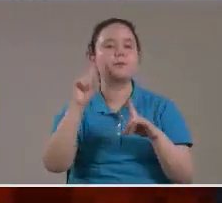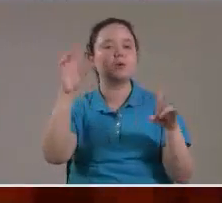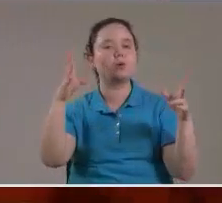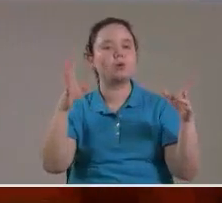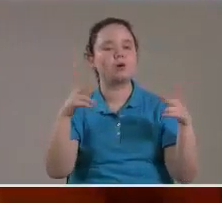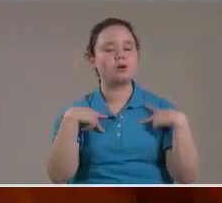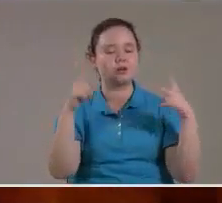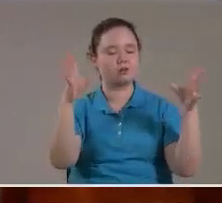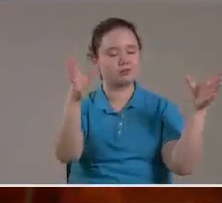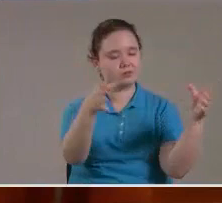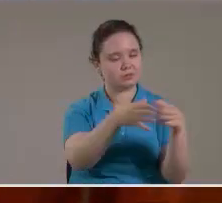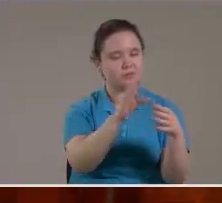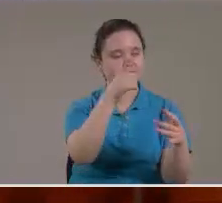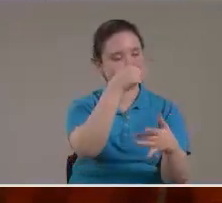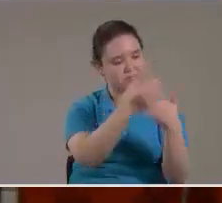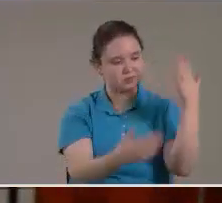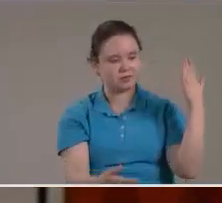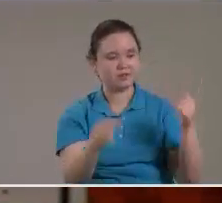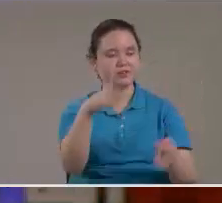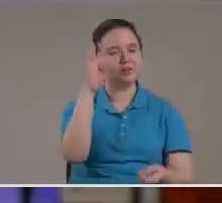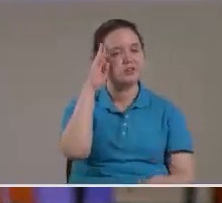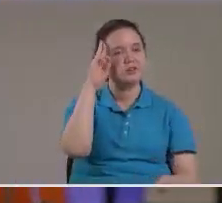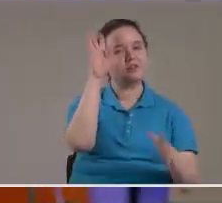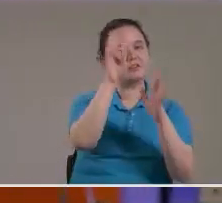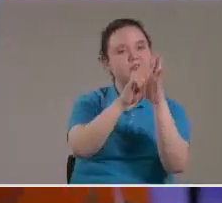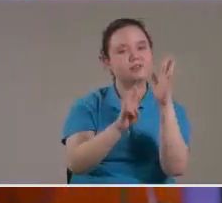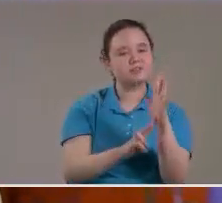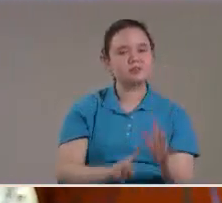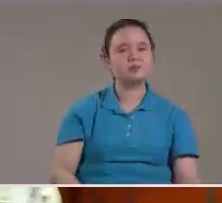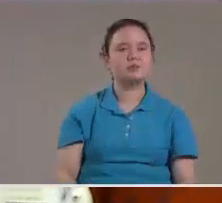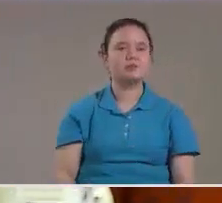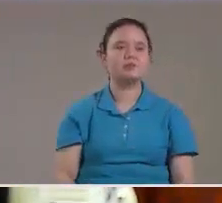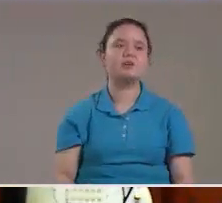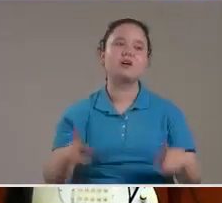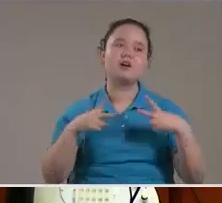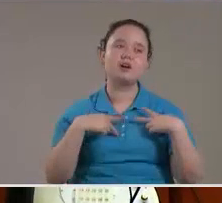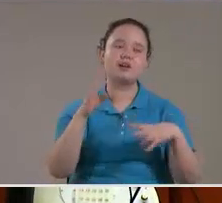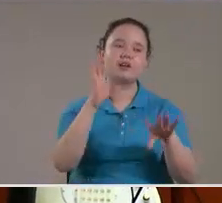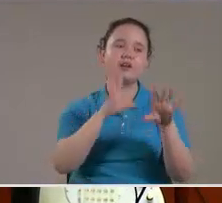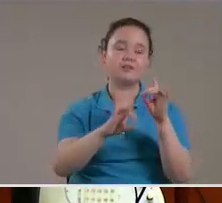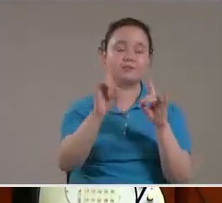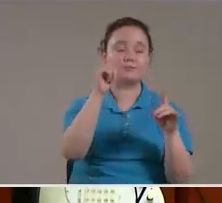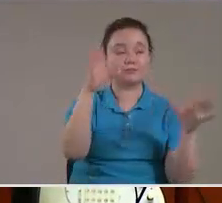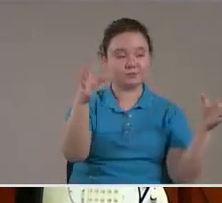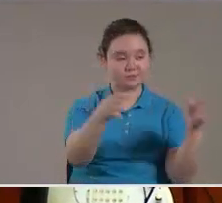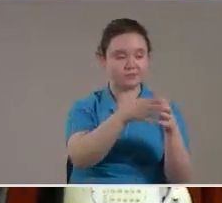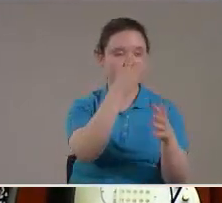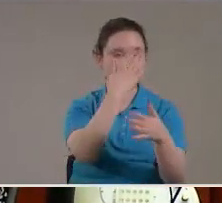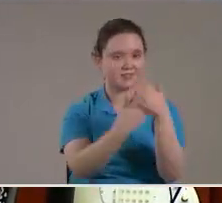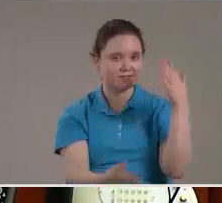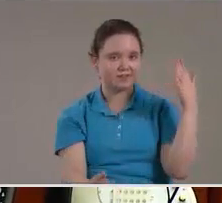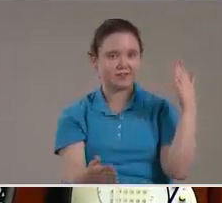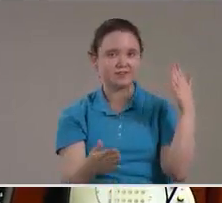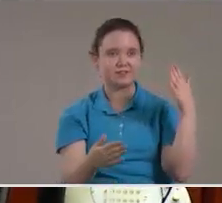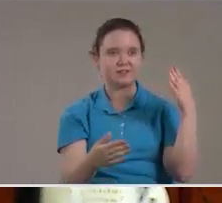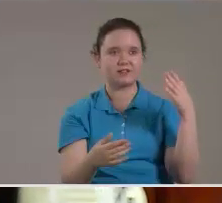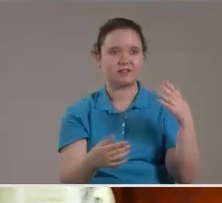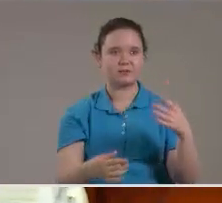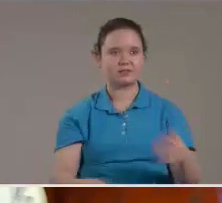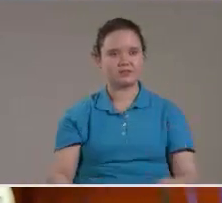grupo Que se va Si usted recuerda Ese pasaje ¿Hay alguien Que se va ¿Sí o no? ¿Quién es el que se va?